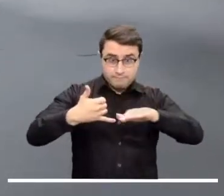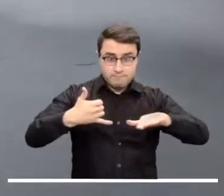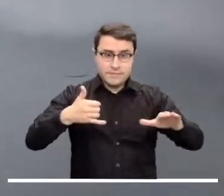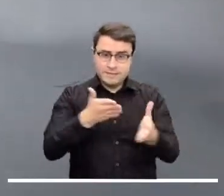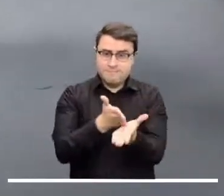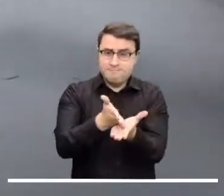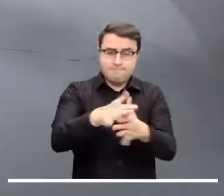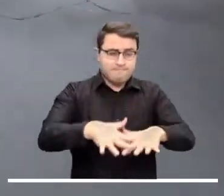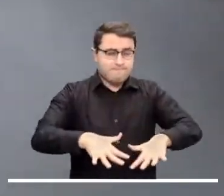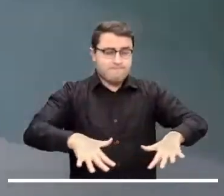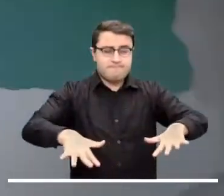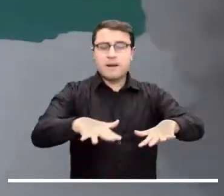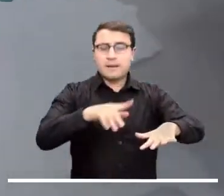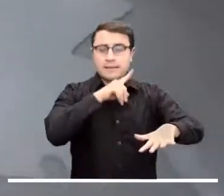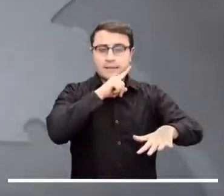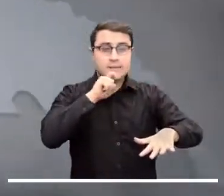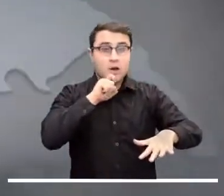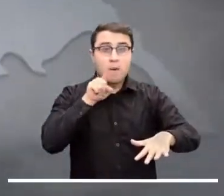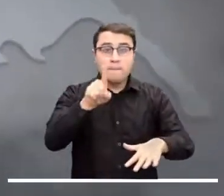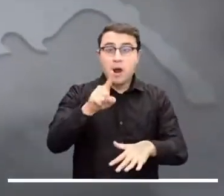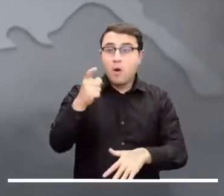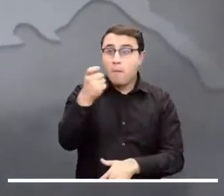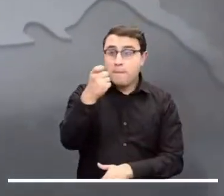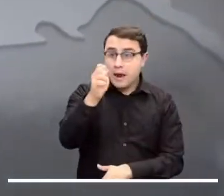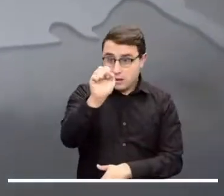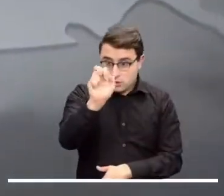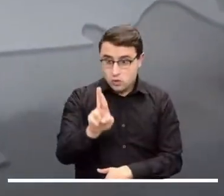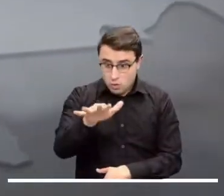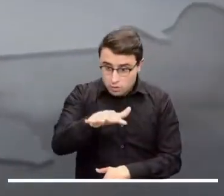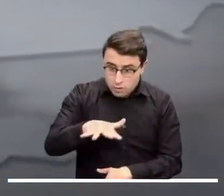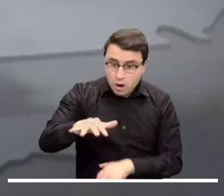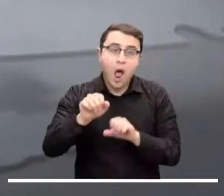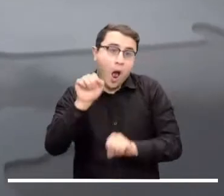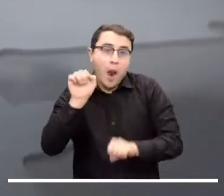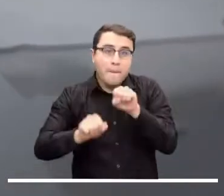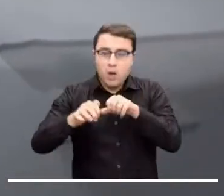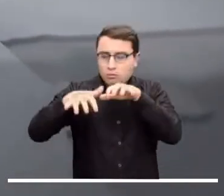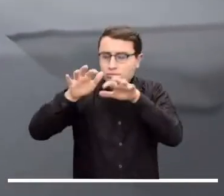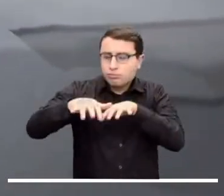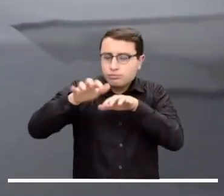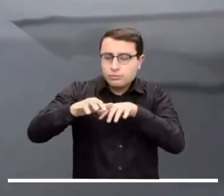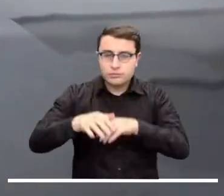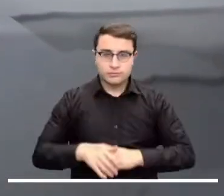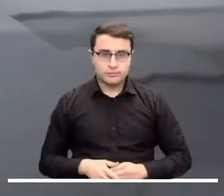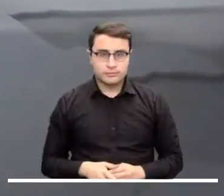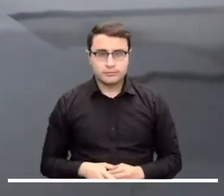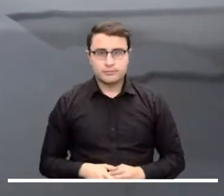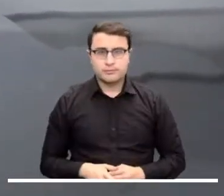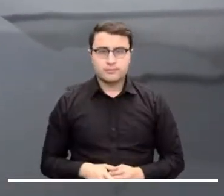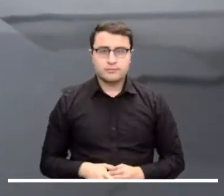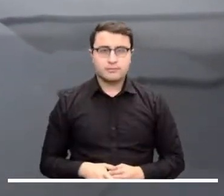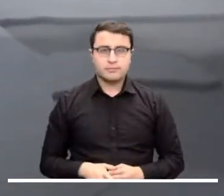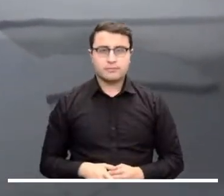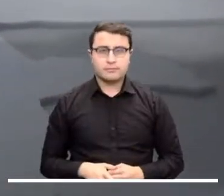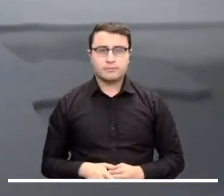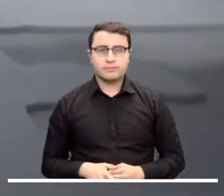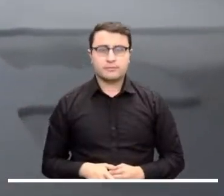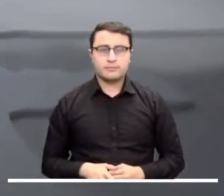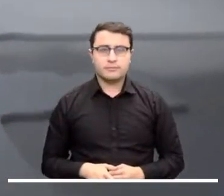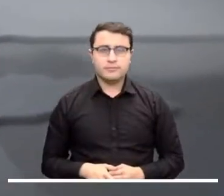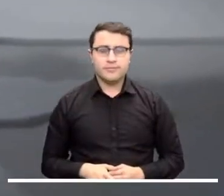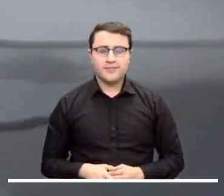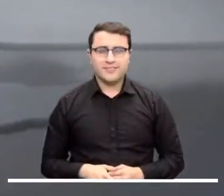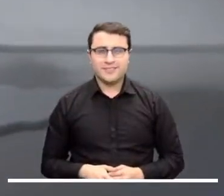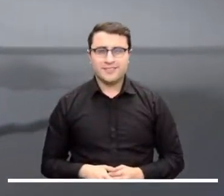de Boyacá. Ahora pasemos a la Orinoquía, donde se espera que persista el tiempo seco. Sin embargo, en el sur de Meta